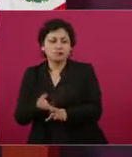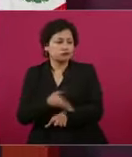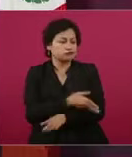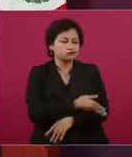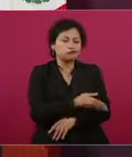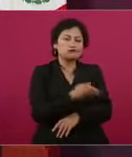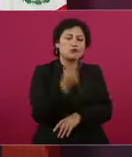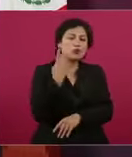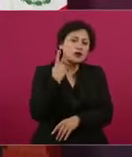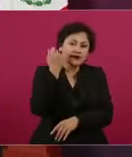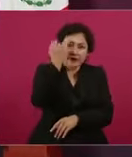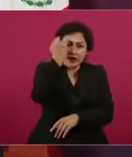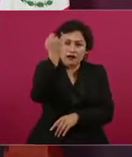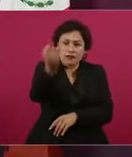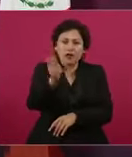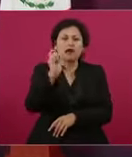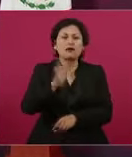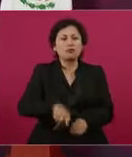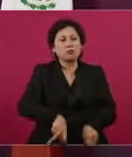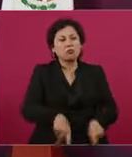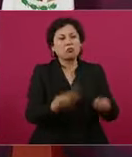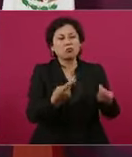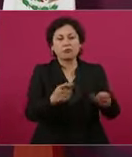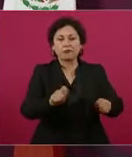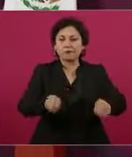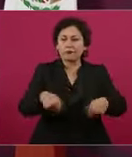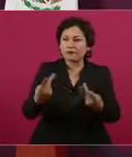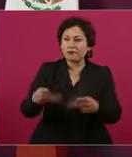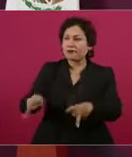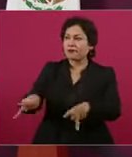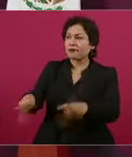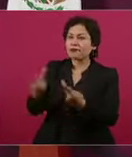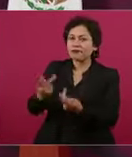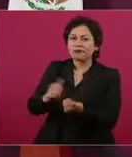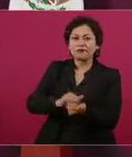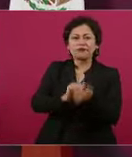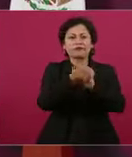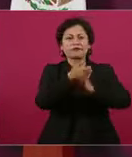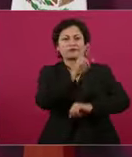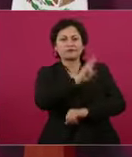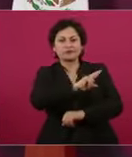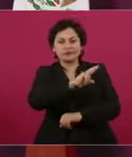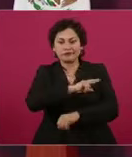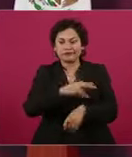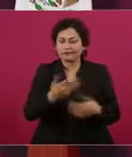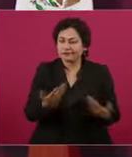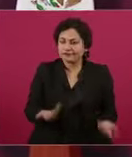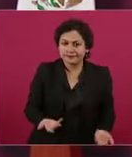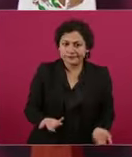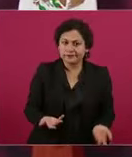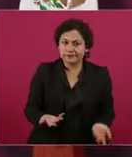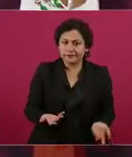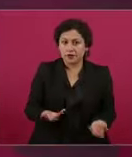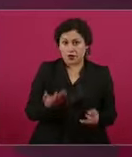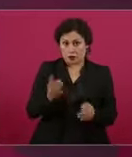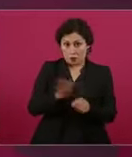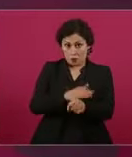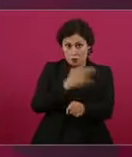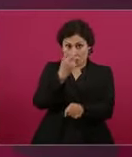ahora estos trabajadores van a tener, aunque sea una pequeña